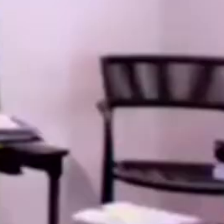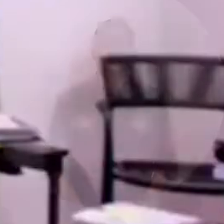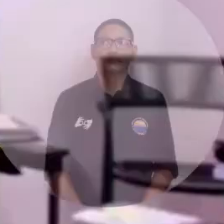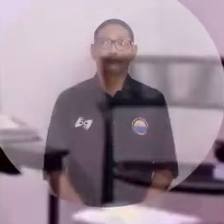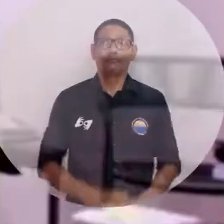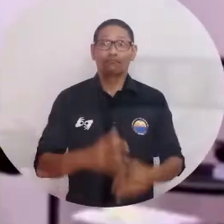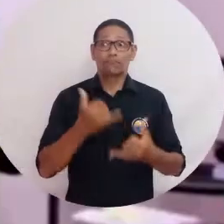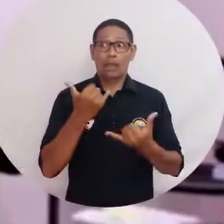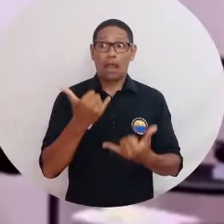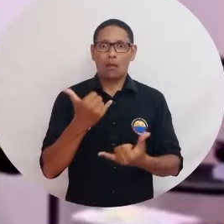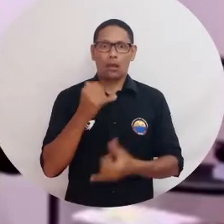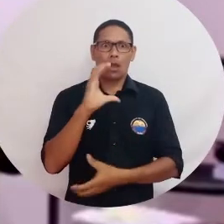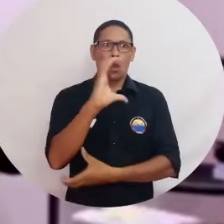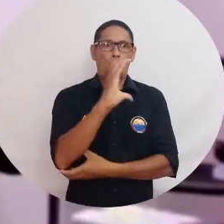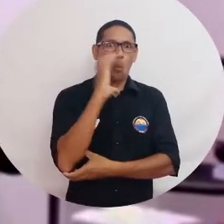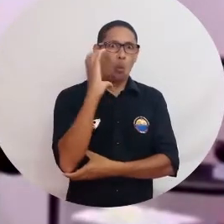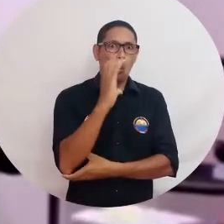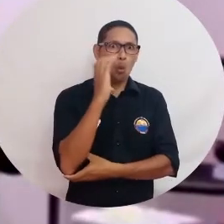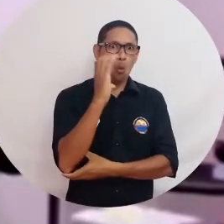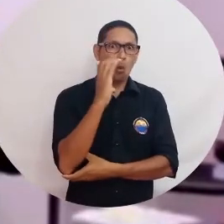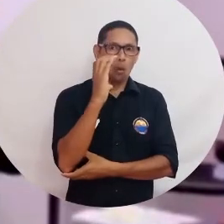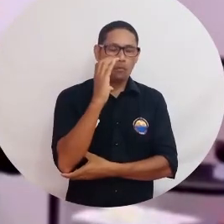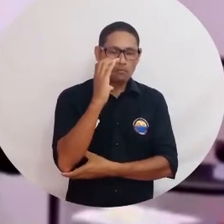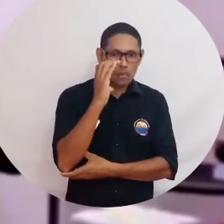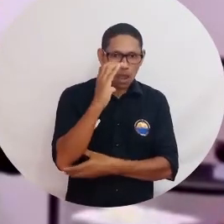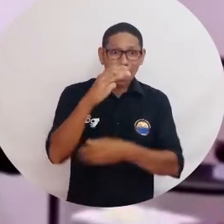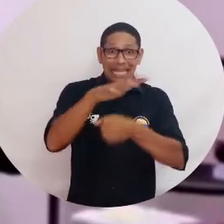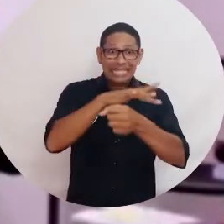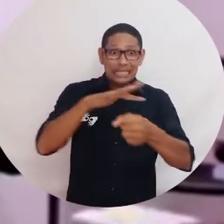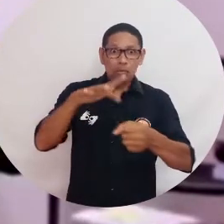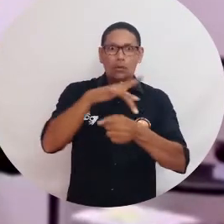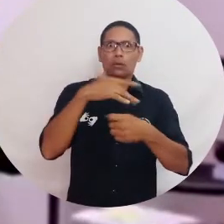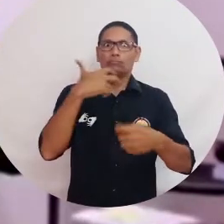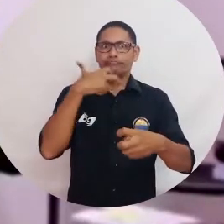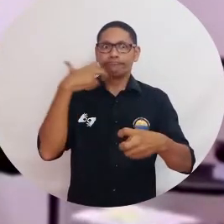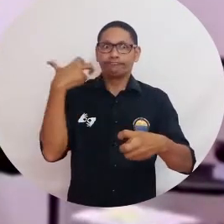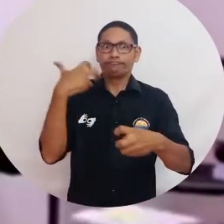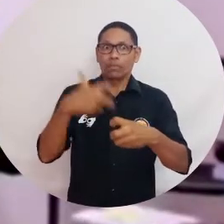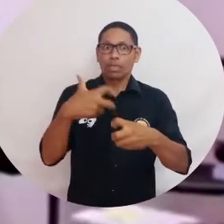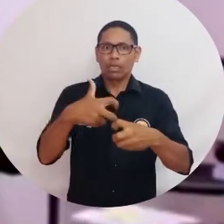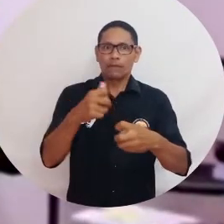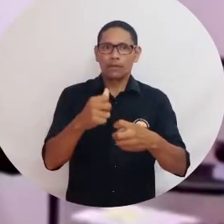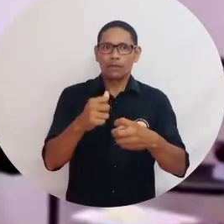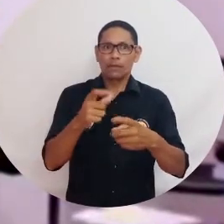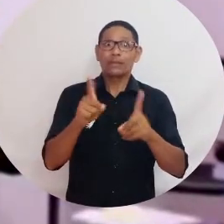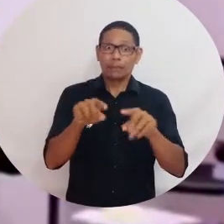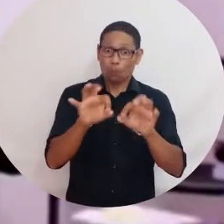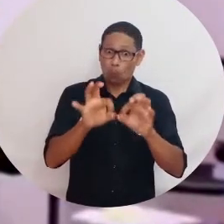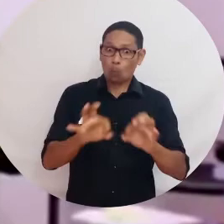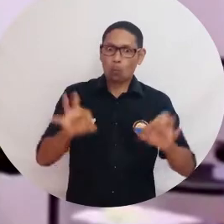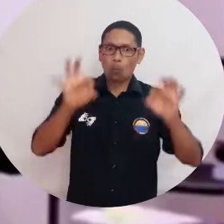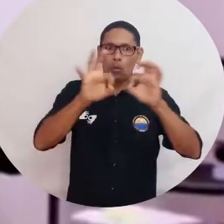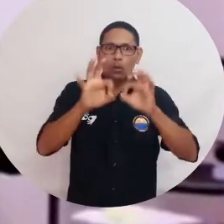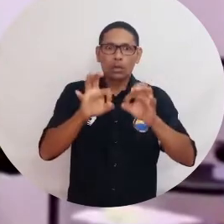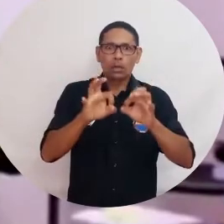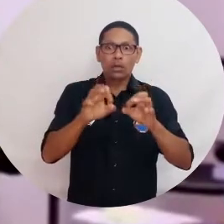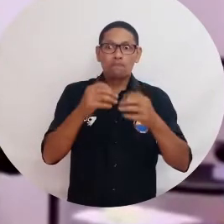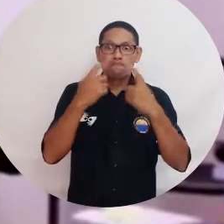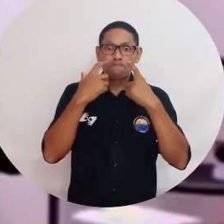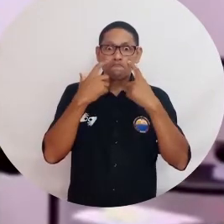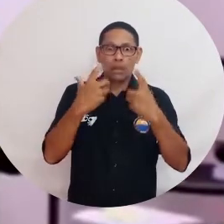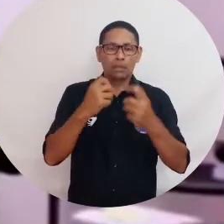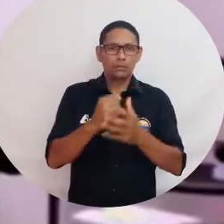Colombia vive un momento particularmente complejo, pero al mismo tiempo importante,